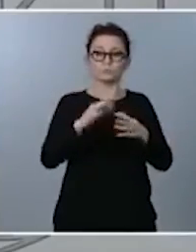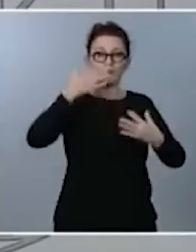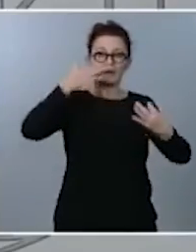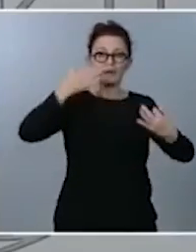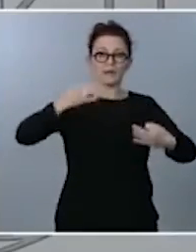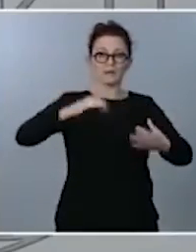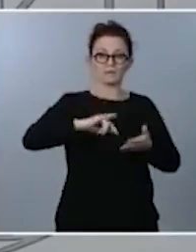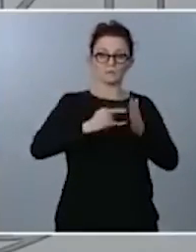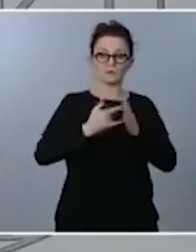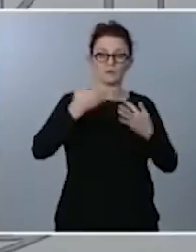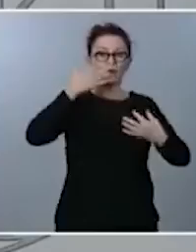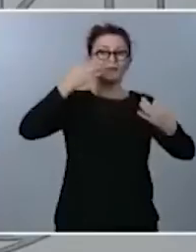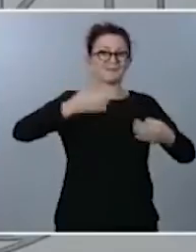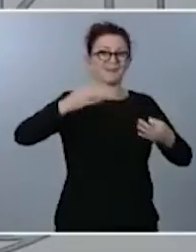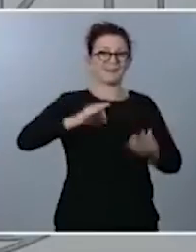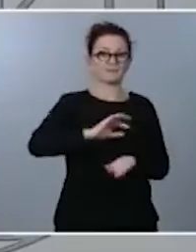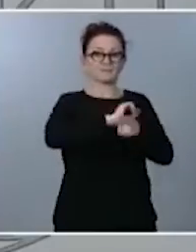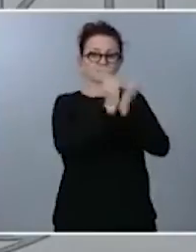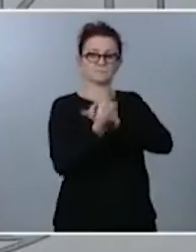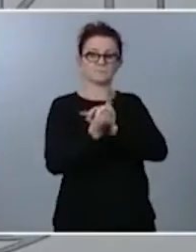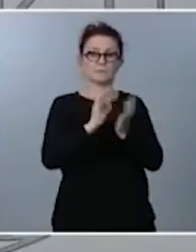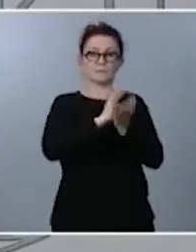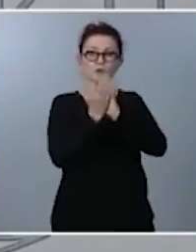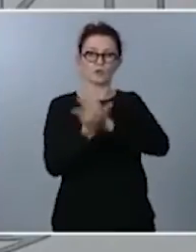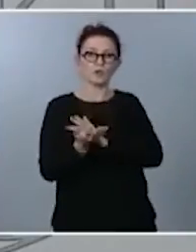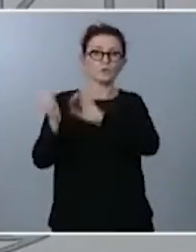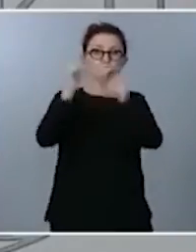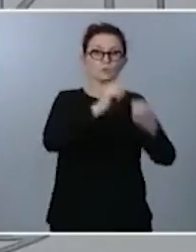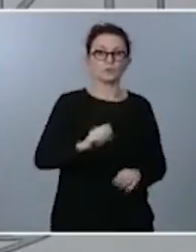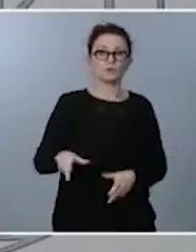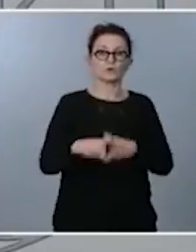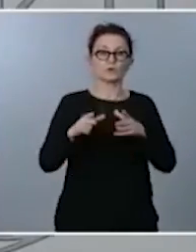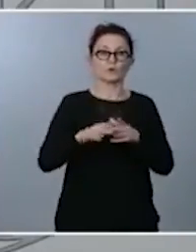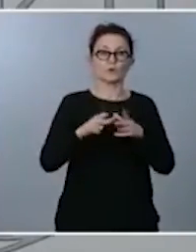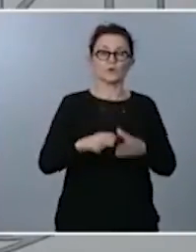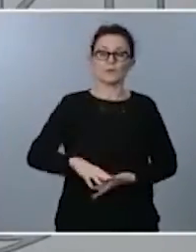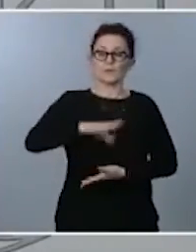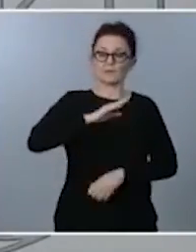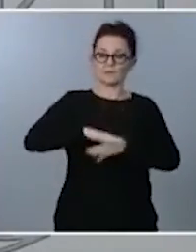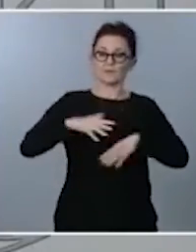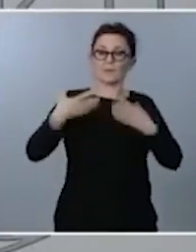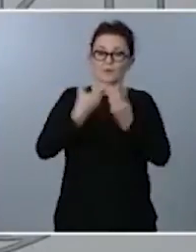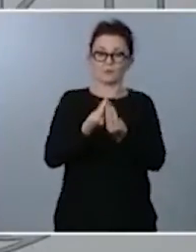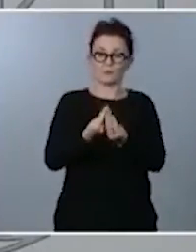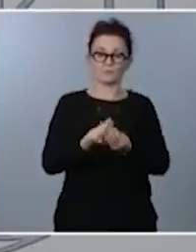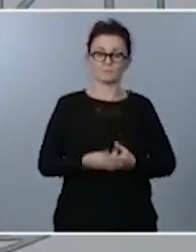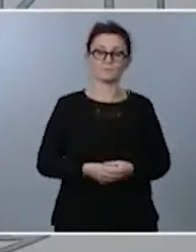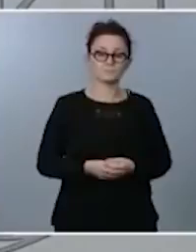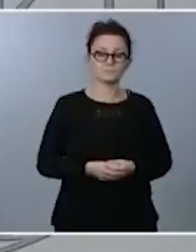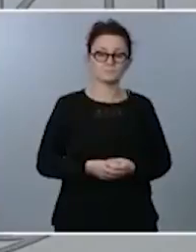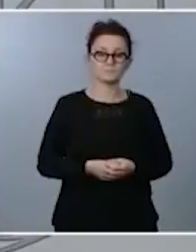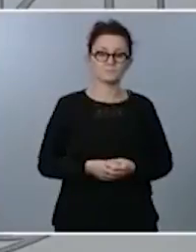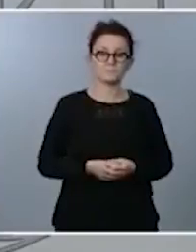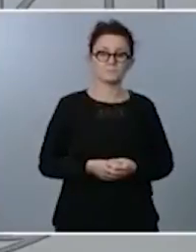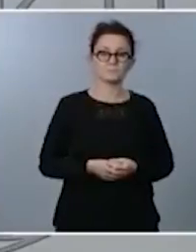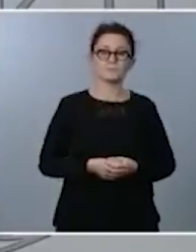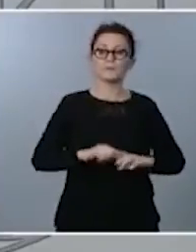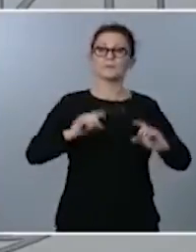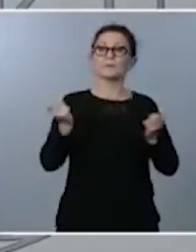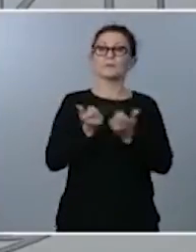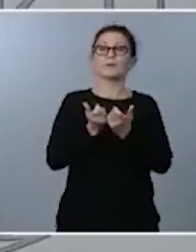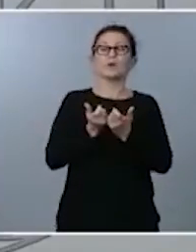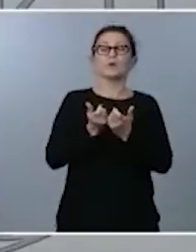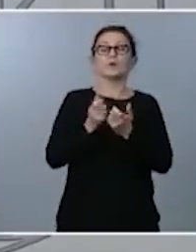cambio de transformación de protección social de capacidad de acompañarlos en relación con el comité de expertos la pretensión